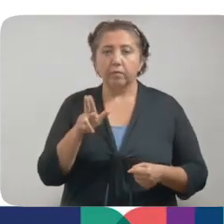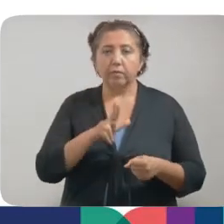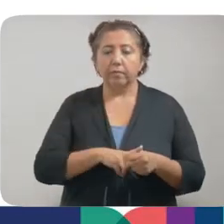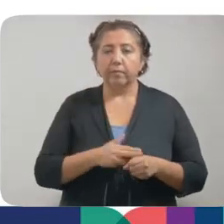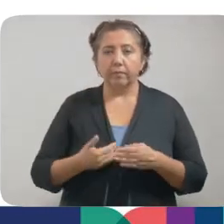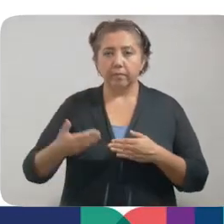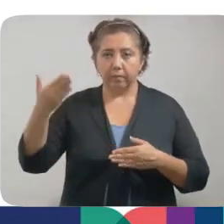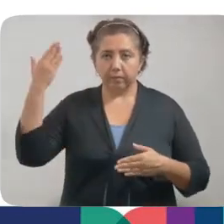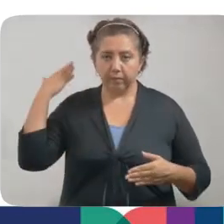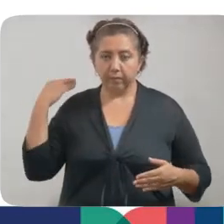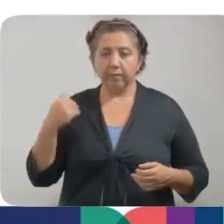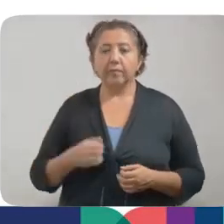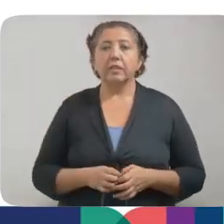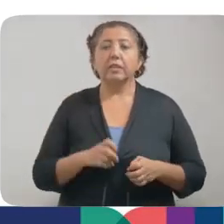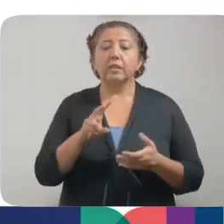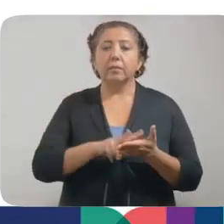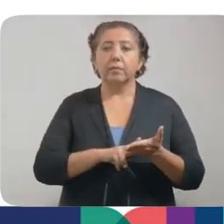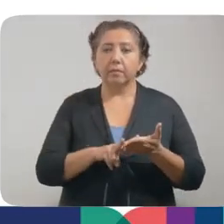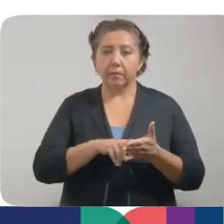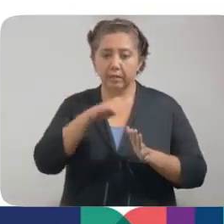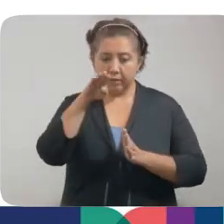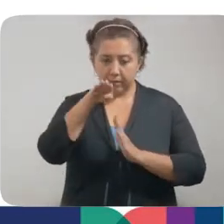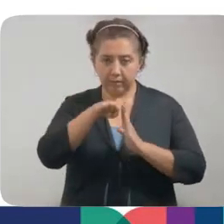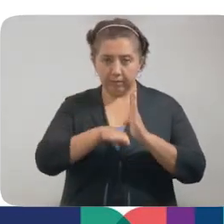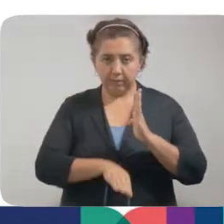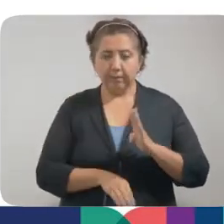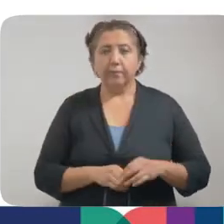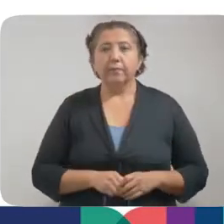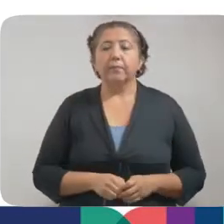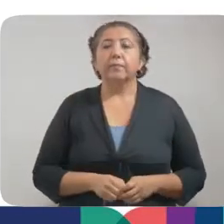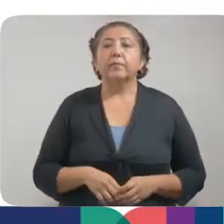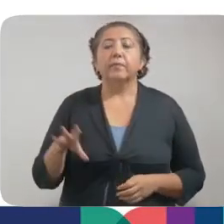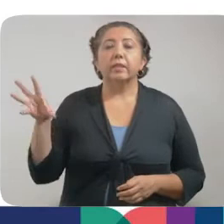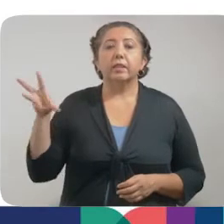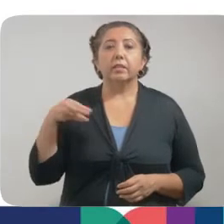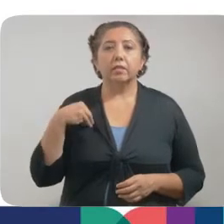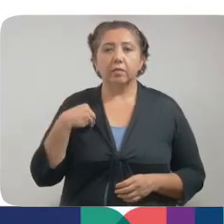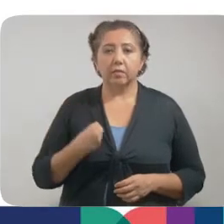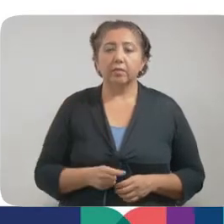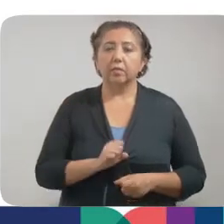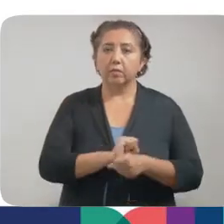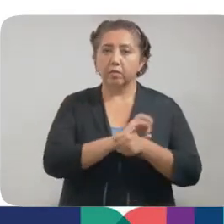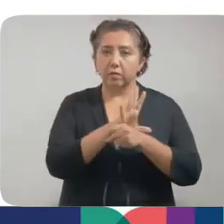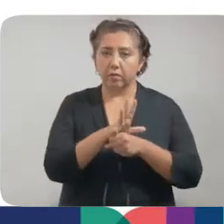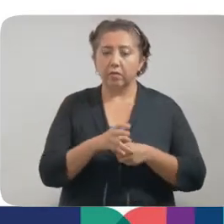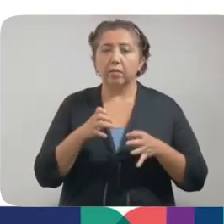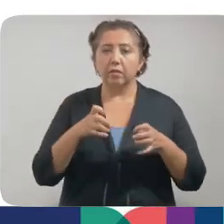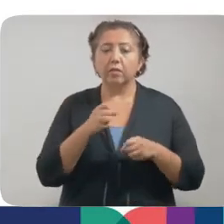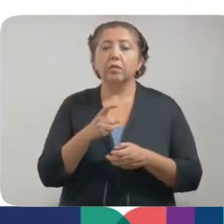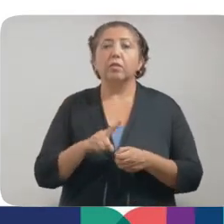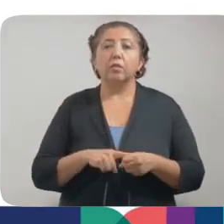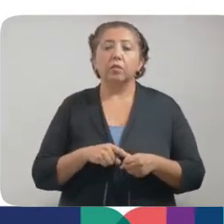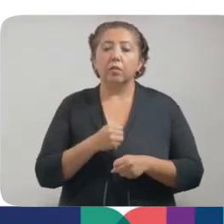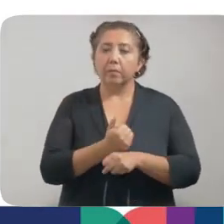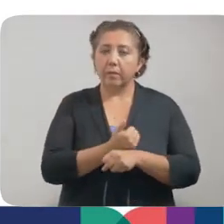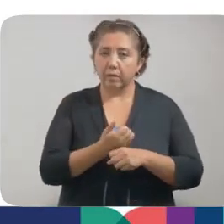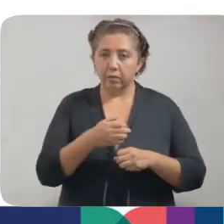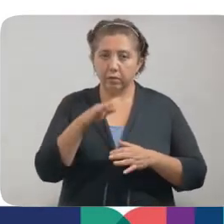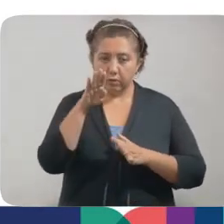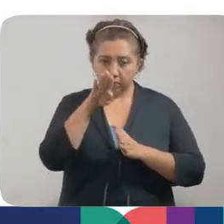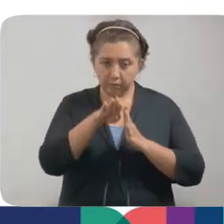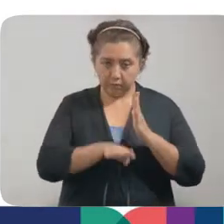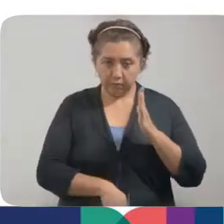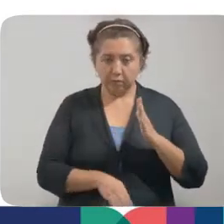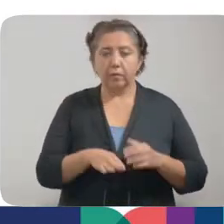respecto a la anterior está en verde y en descenso. El ritmo de contagiosidad del coronavirus está en amarillo y en descenso.